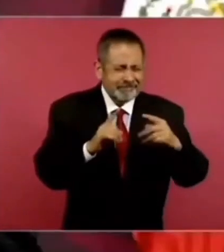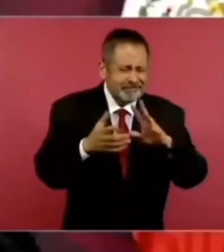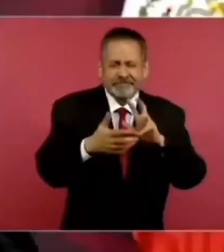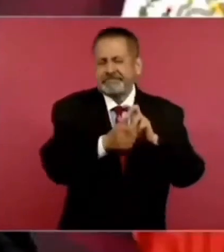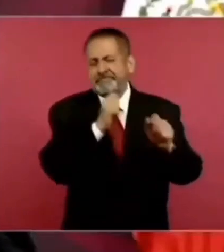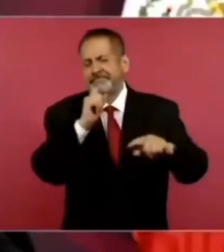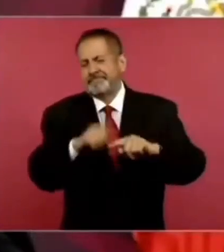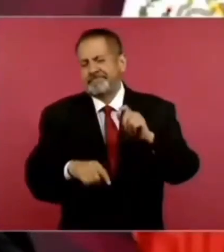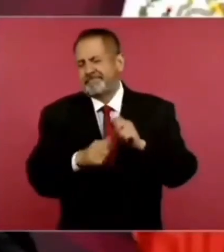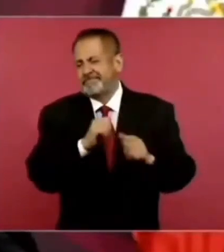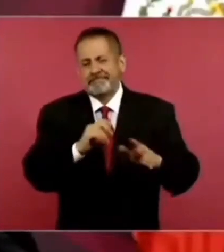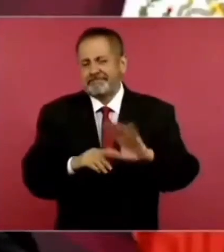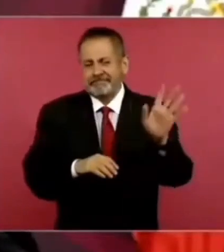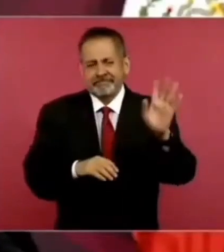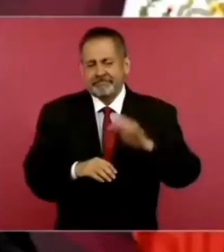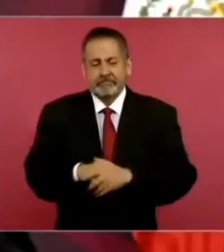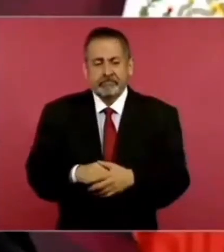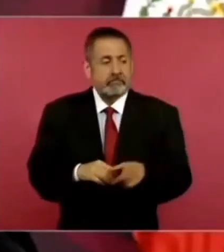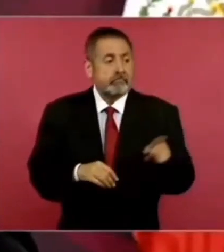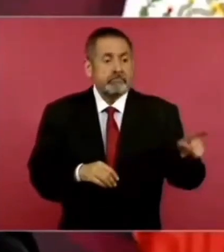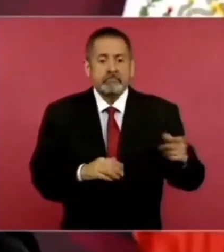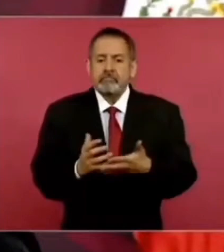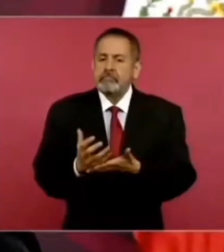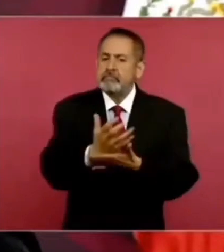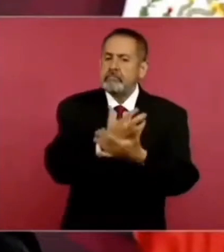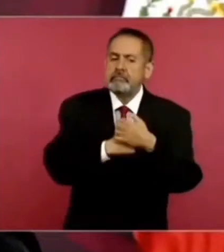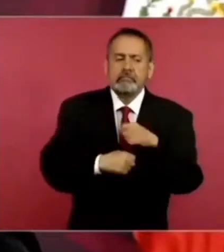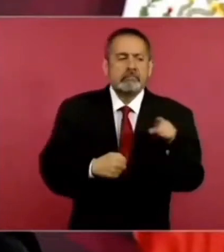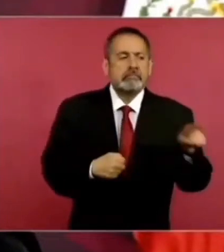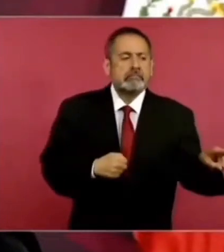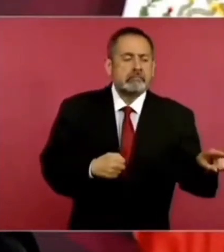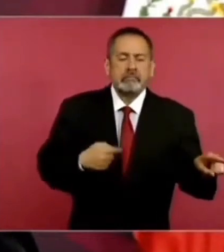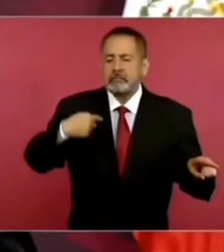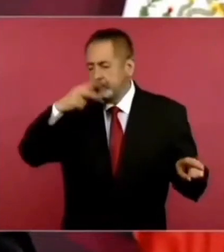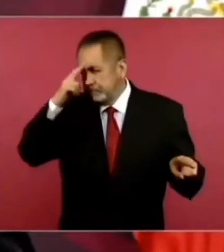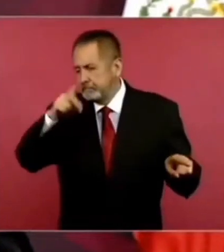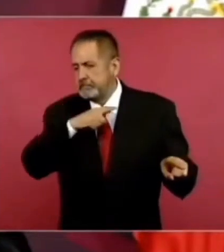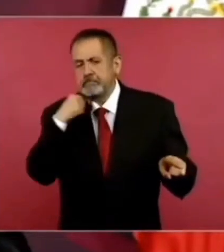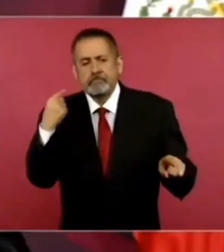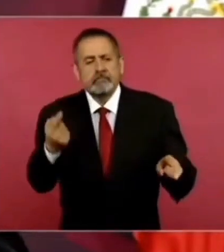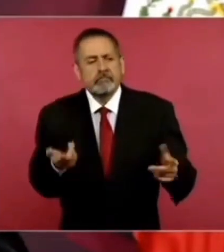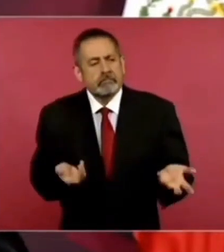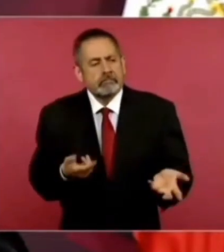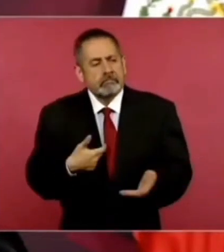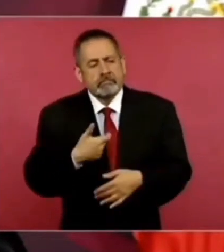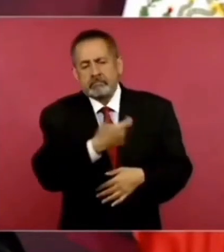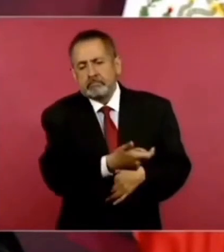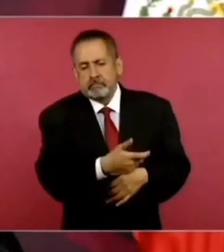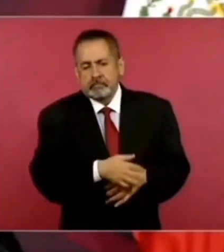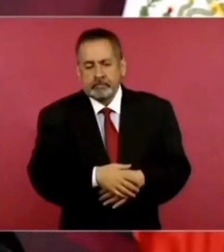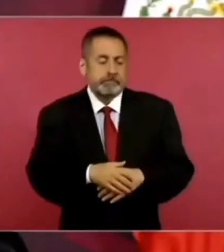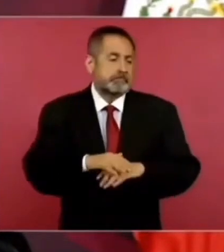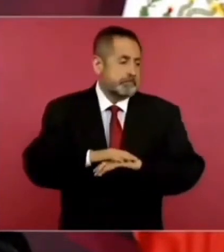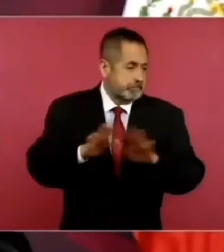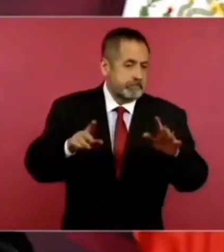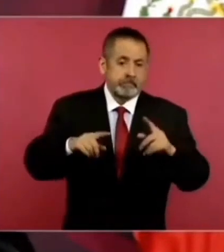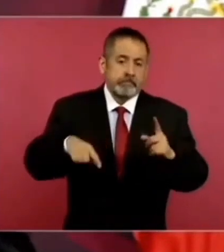en condiciones también muy favorables para Repsol. Y luego el presidente Peña